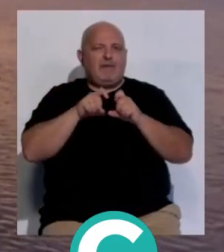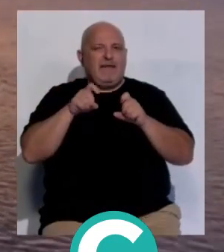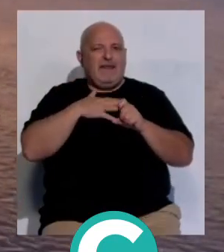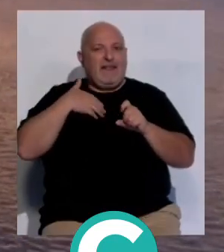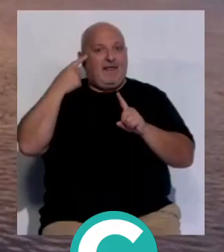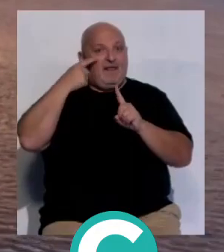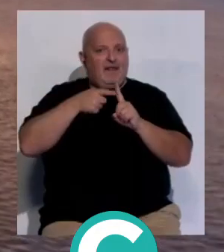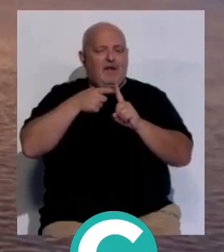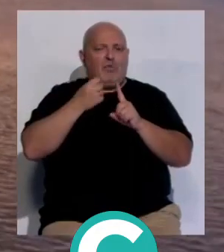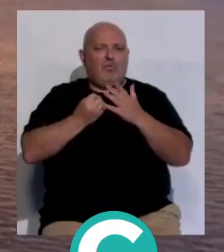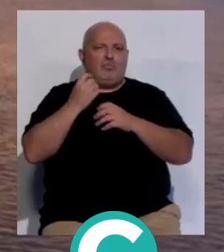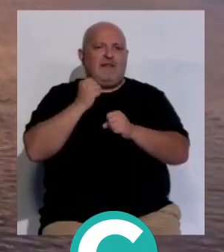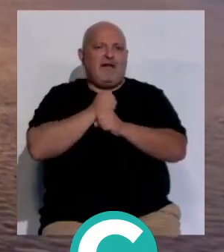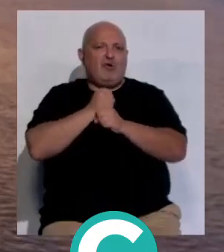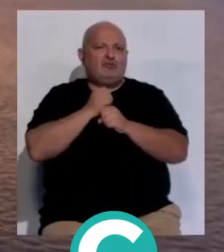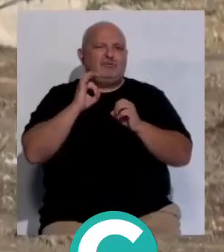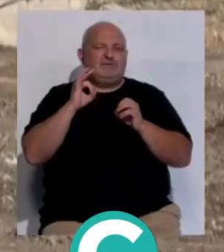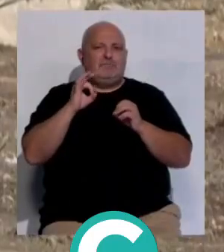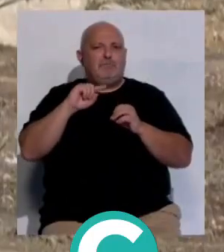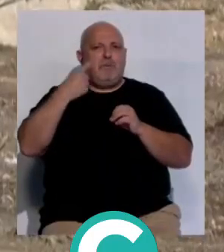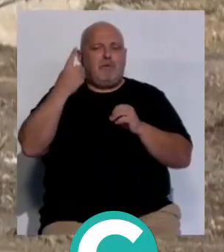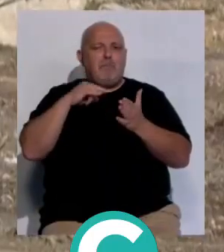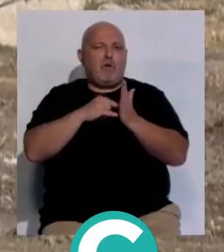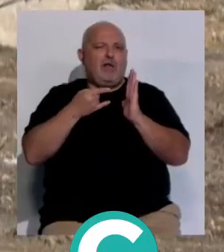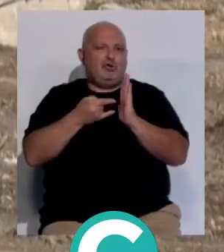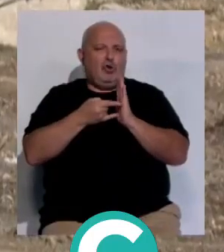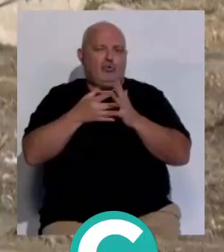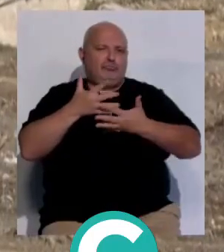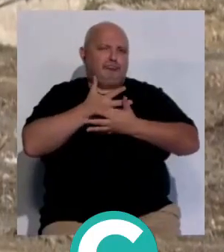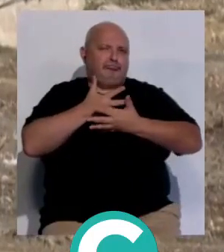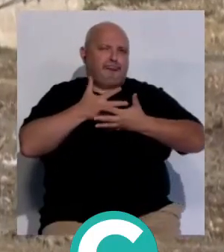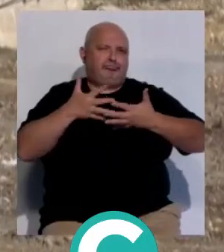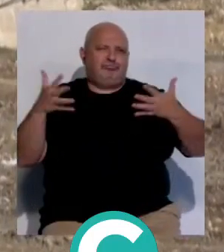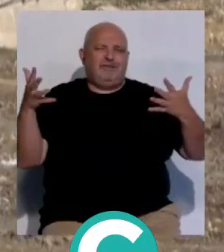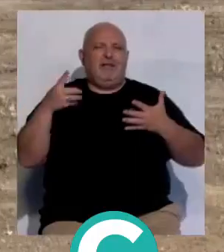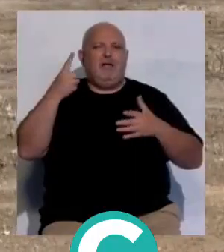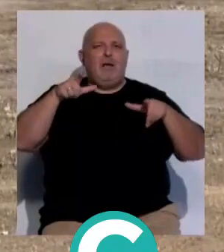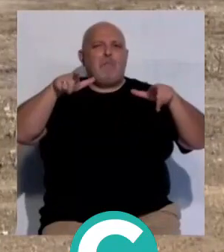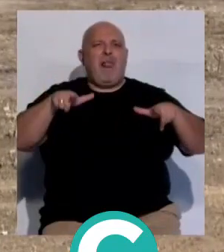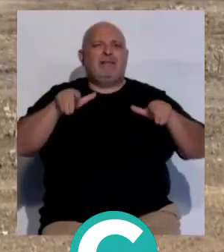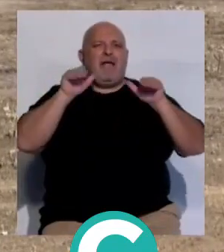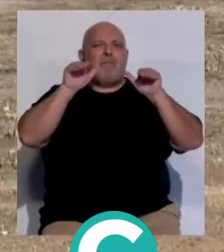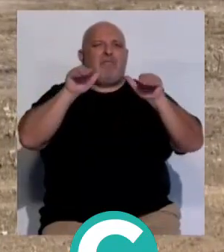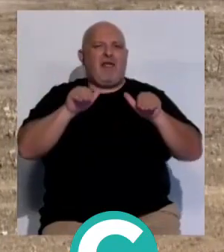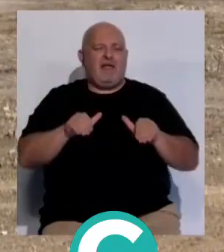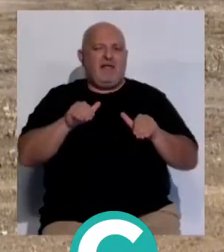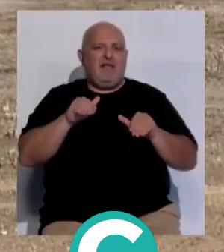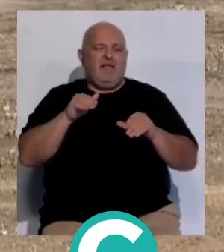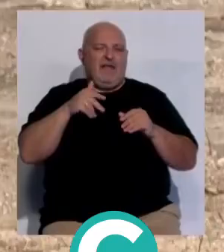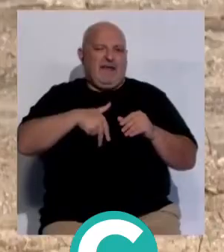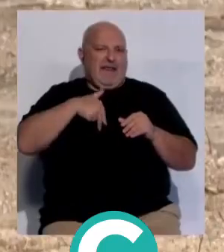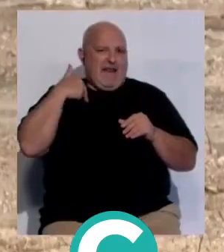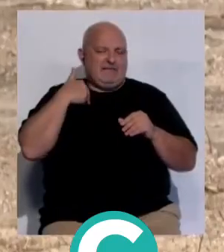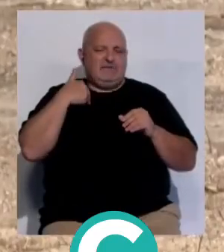logística internacional comienza los trabajos de su primer proyecto en la bahía una primera planta de almacenamiento de cargas